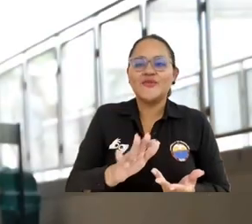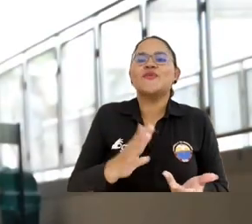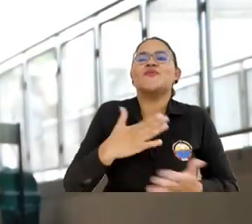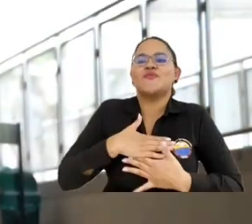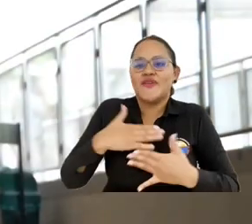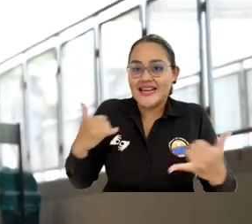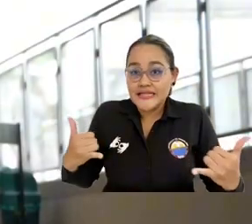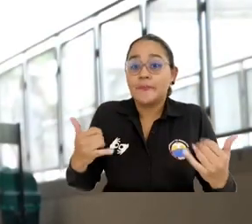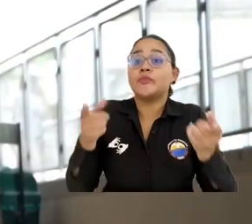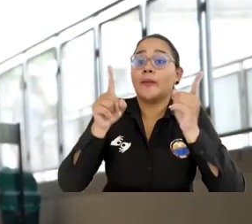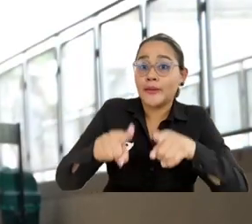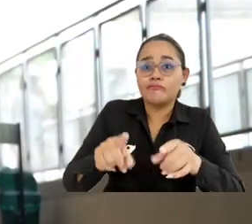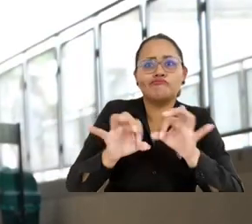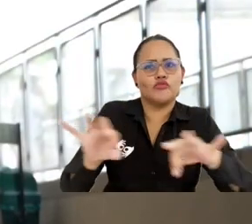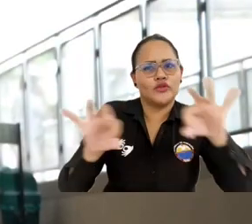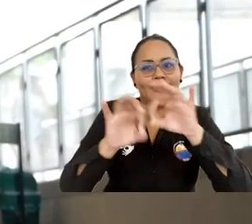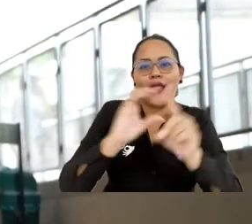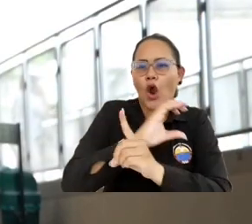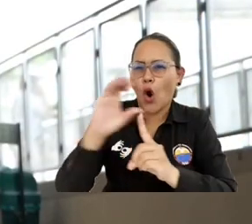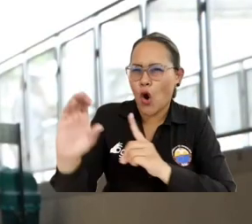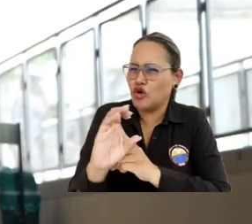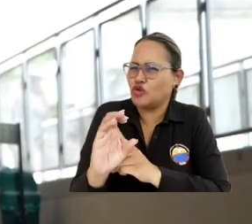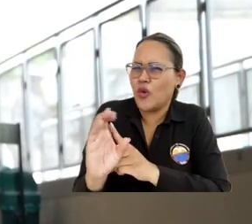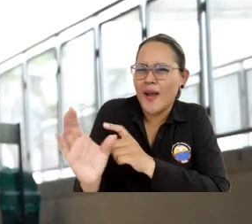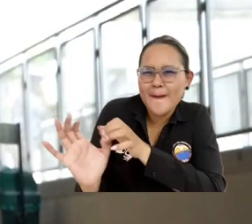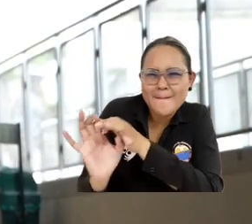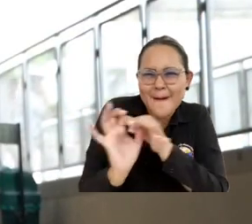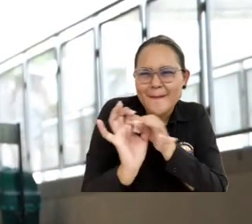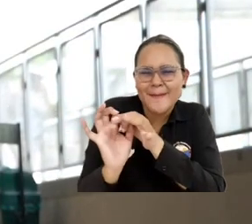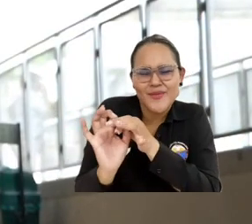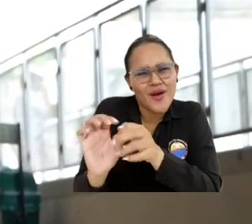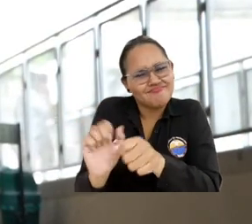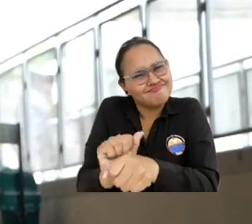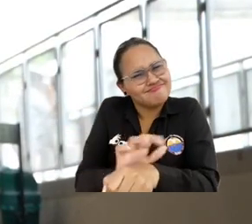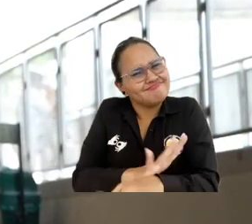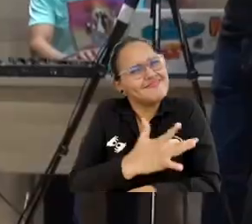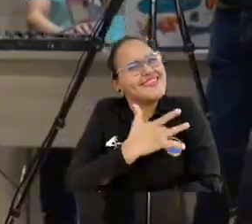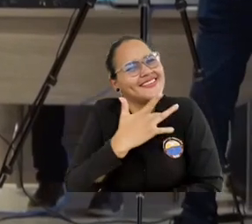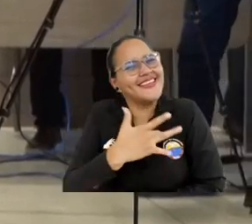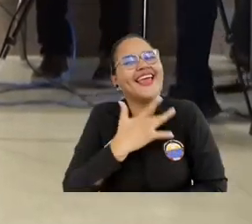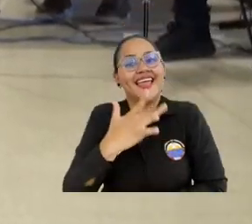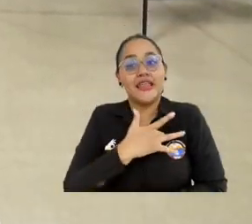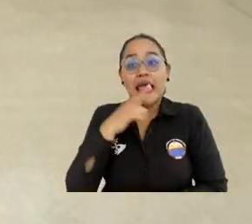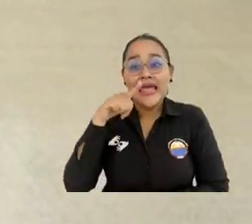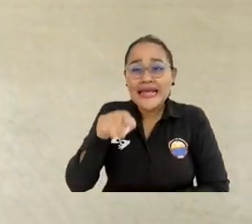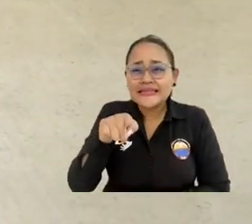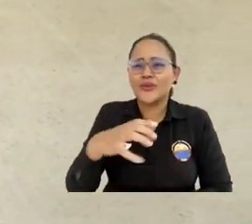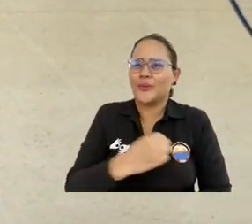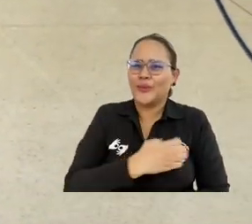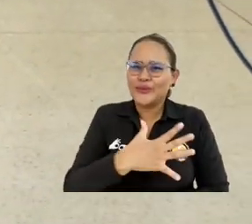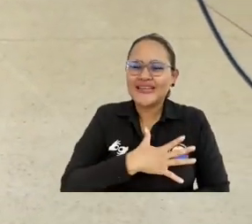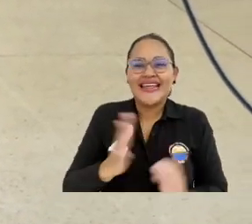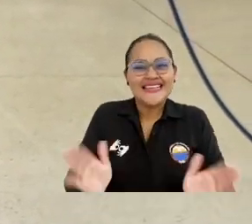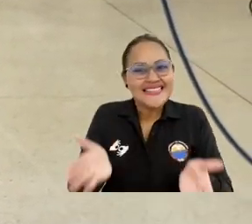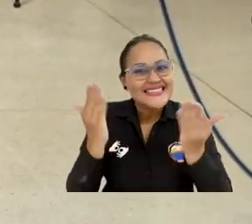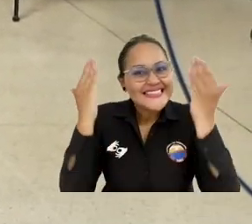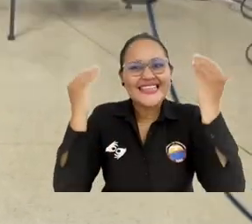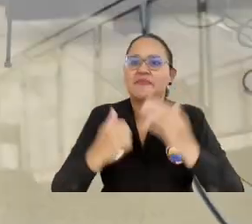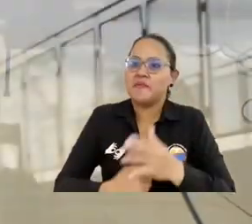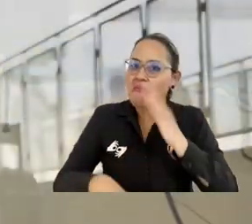Entonces, también, aparte de la felicidad, la cultura como que se conecta directamente con ese sentimiento. Entonces, siento que es una oportunidad bastante